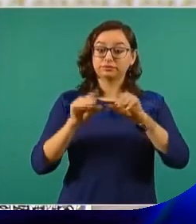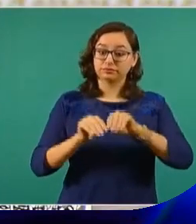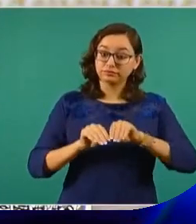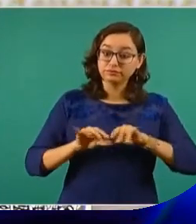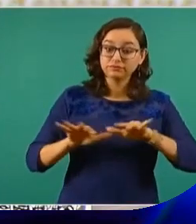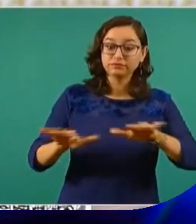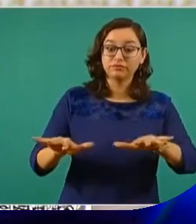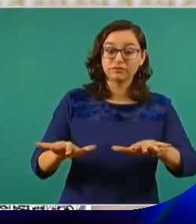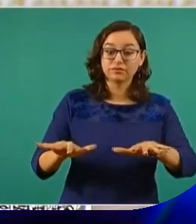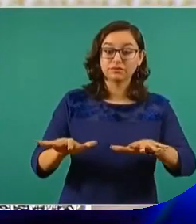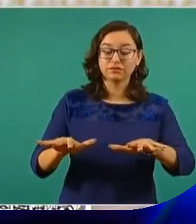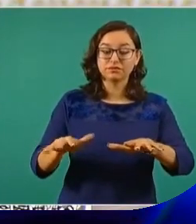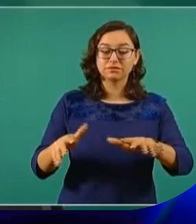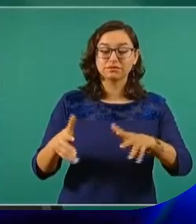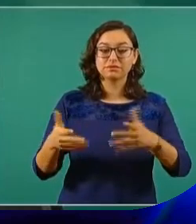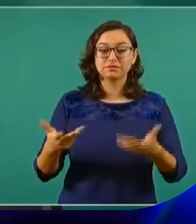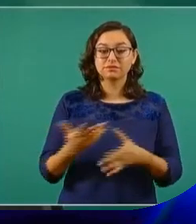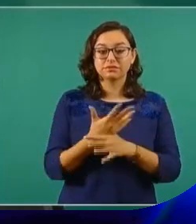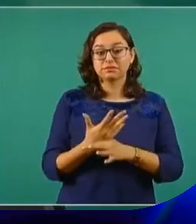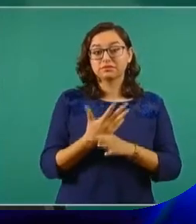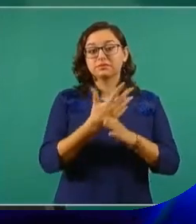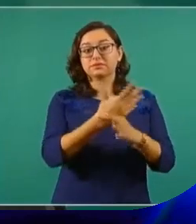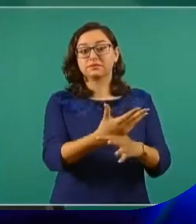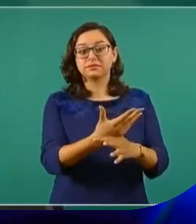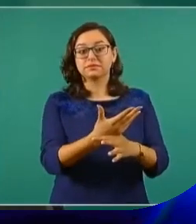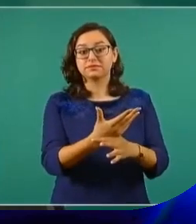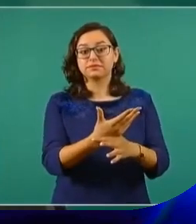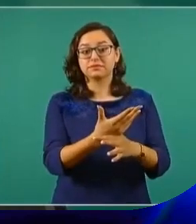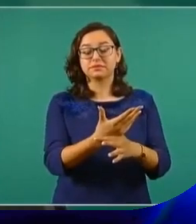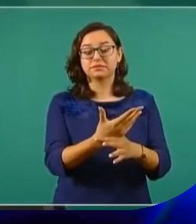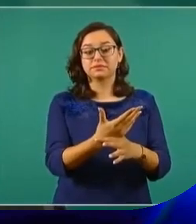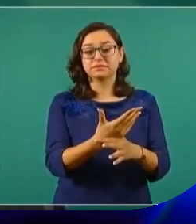se junta para